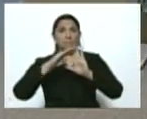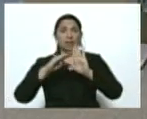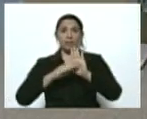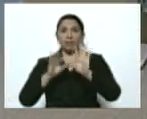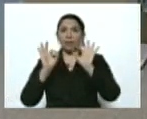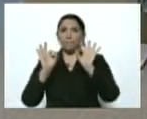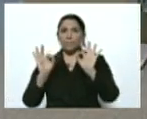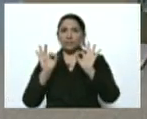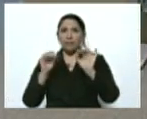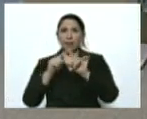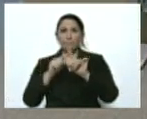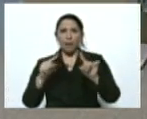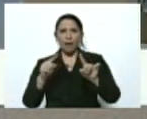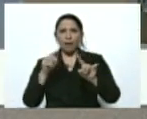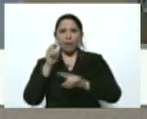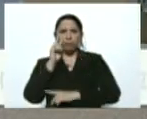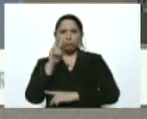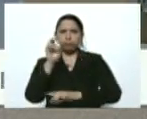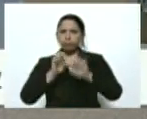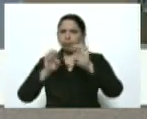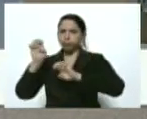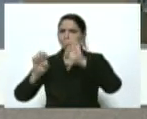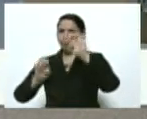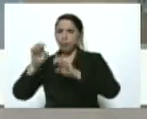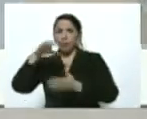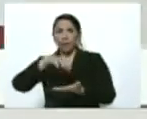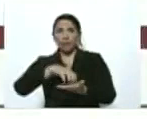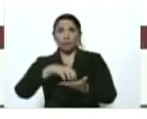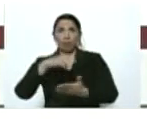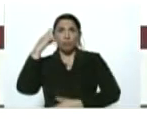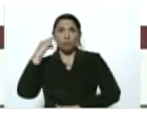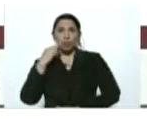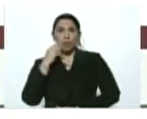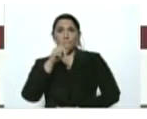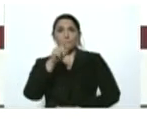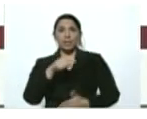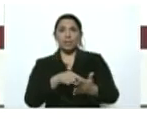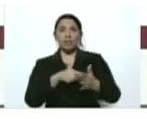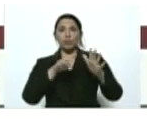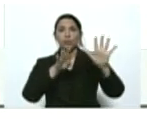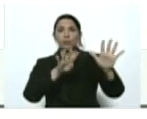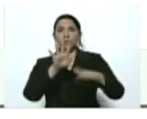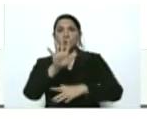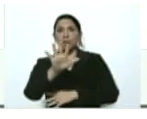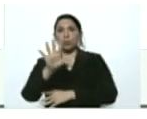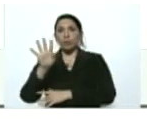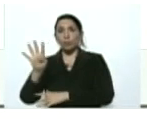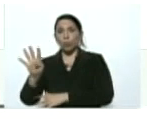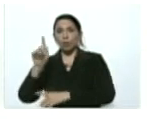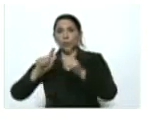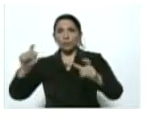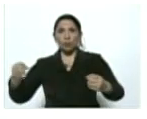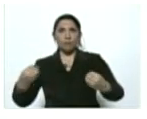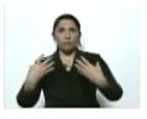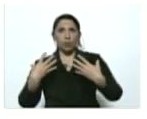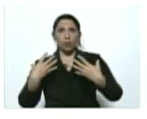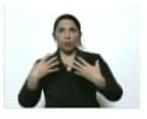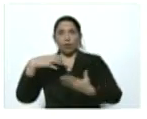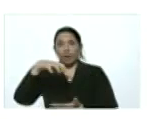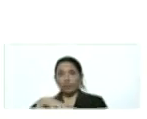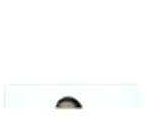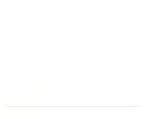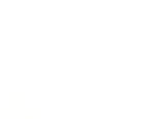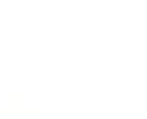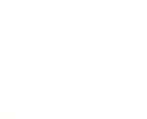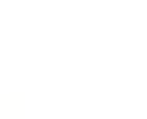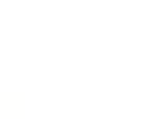cerco epidemiológico en este estado. Por Bolívar 1.954 casos por el estado por el